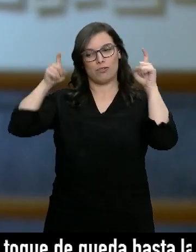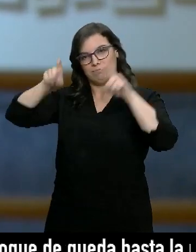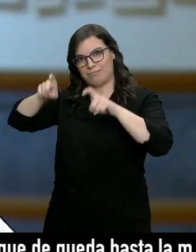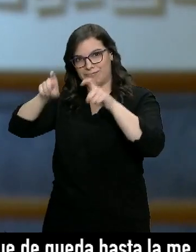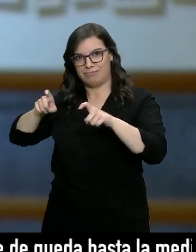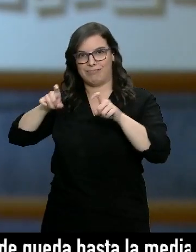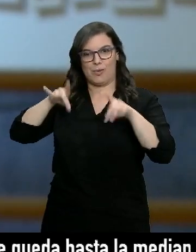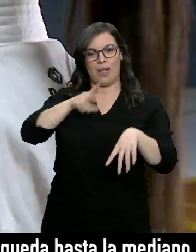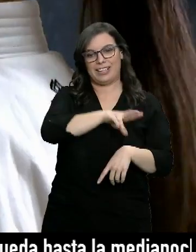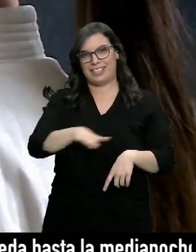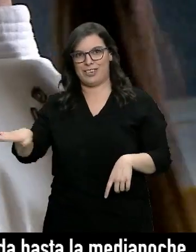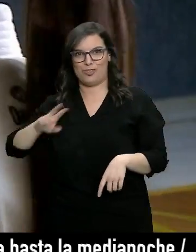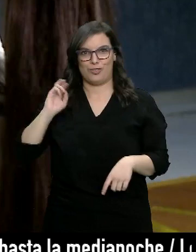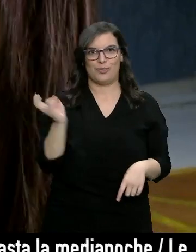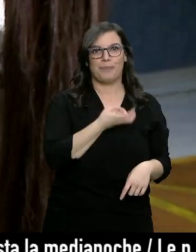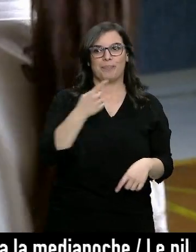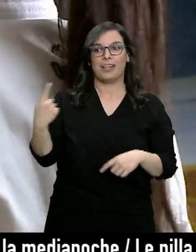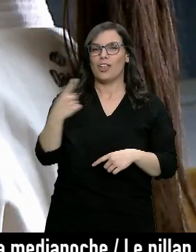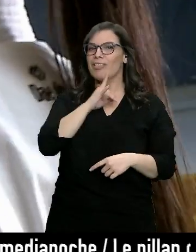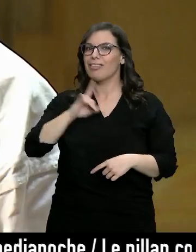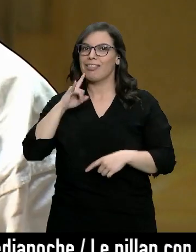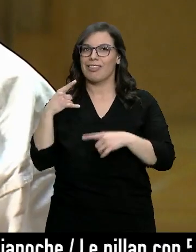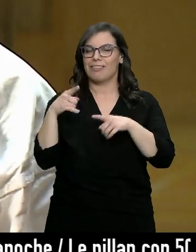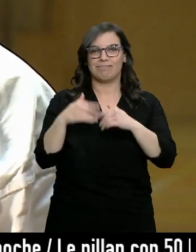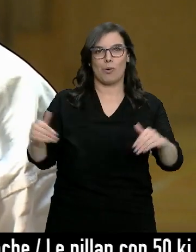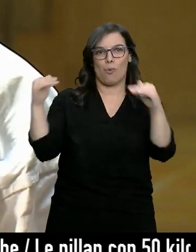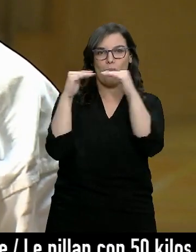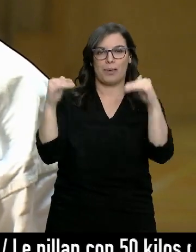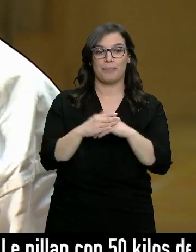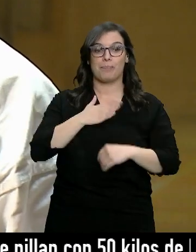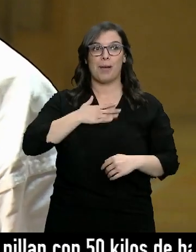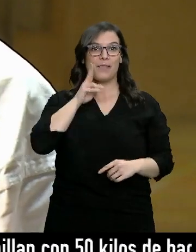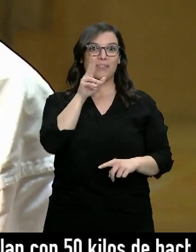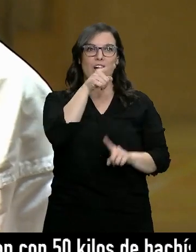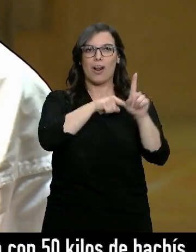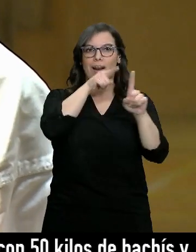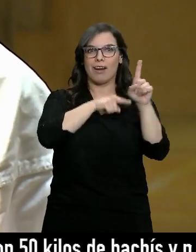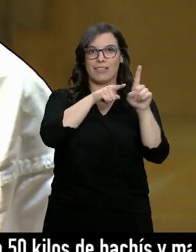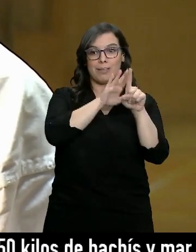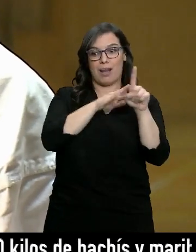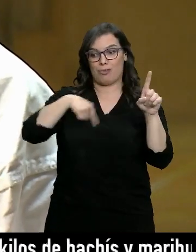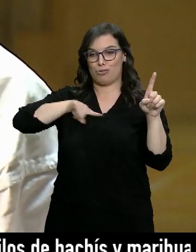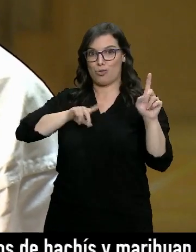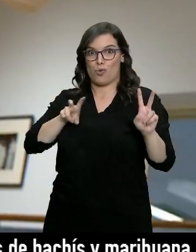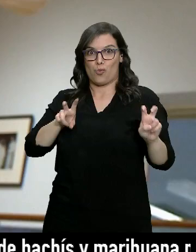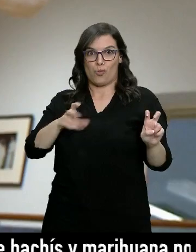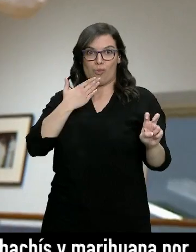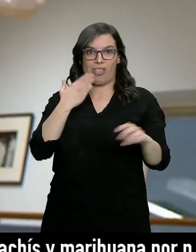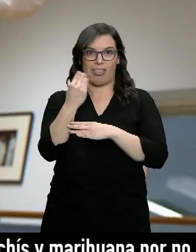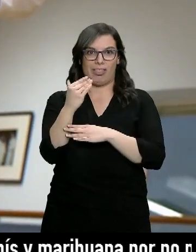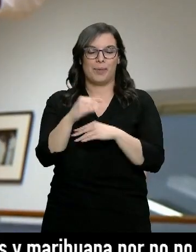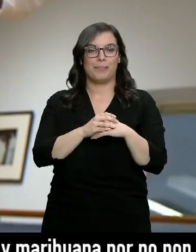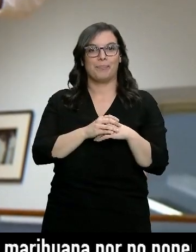voy enseñando a otros niños y otros niños. Y se admiran a partes iguales. Es un referente para los que estamos en nuestra edad.